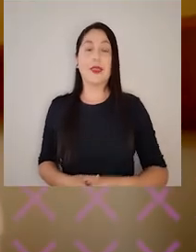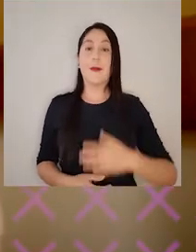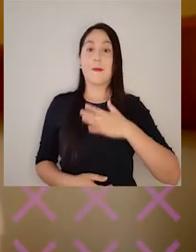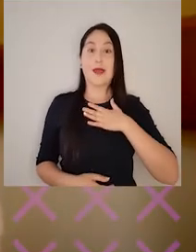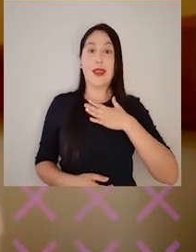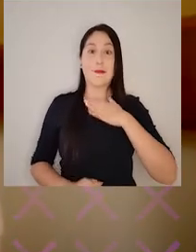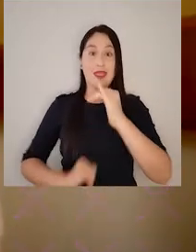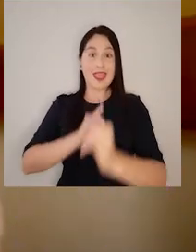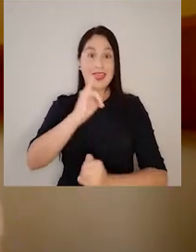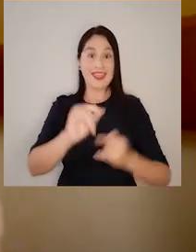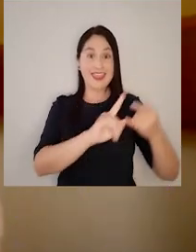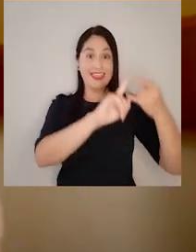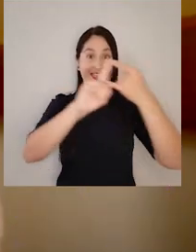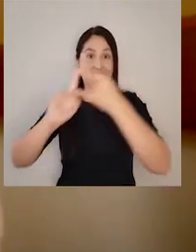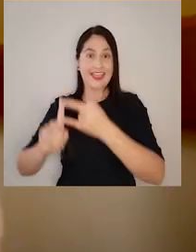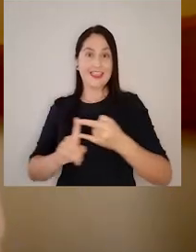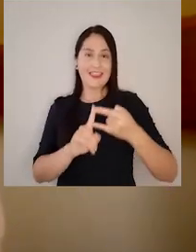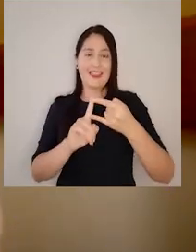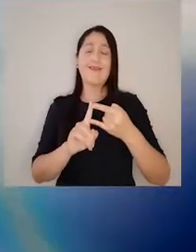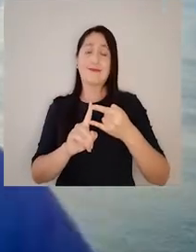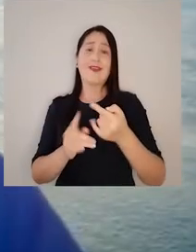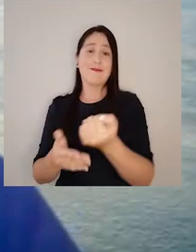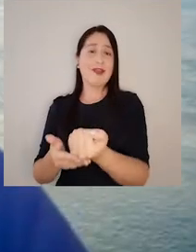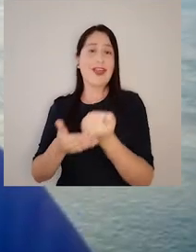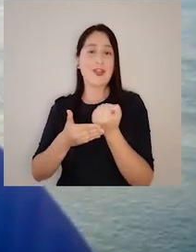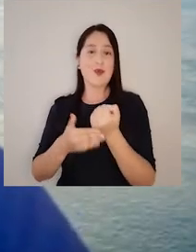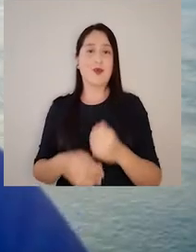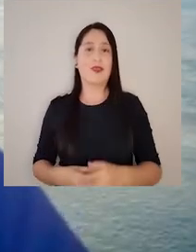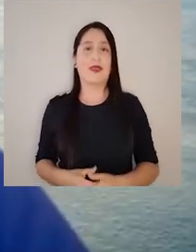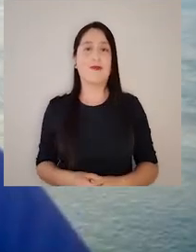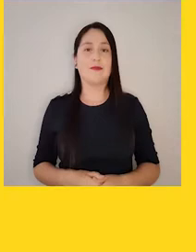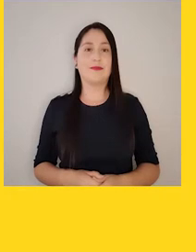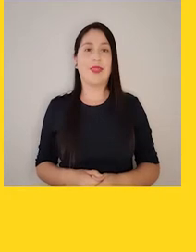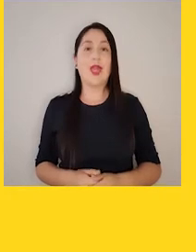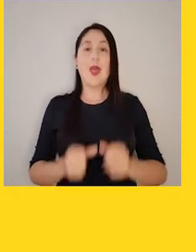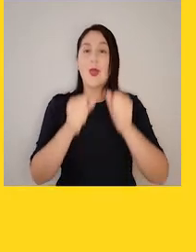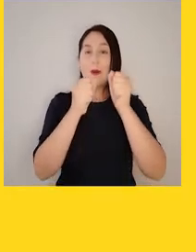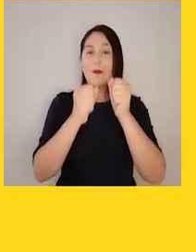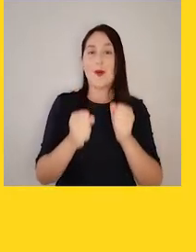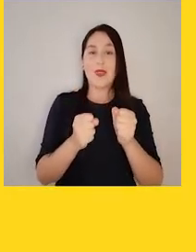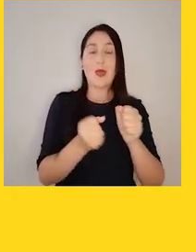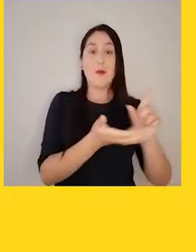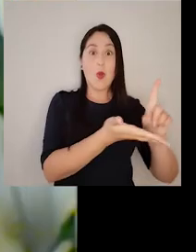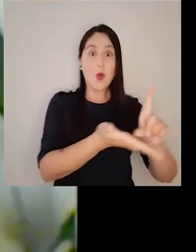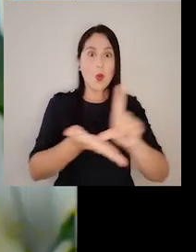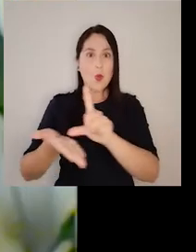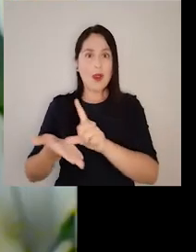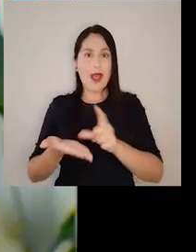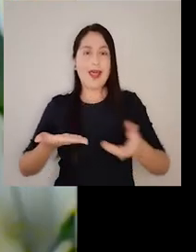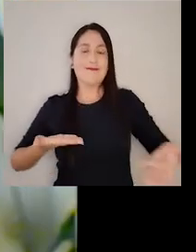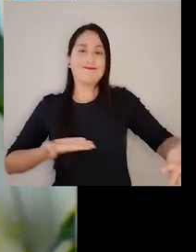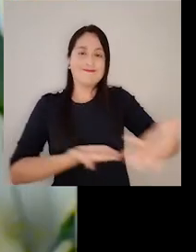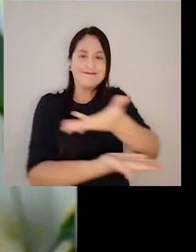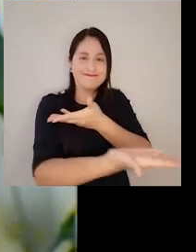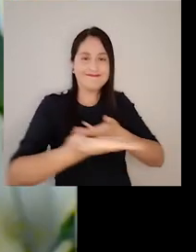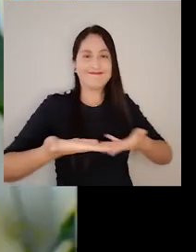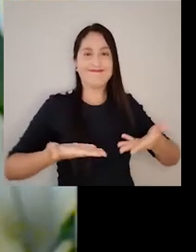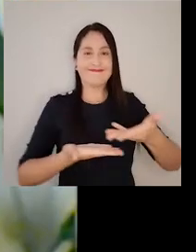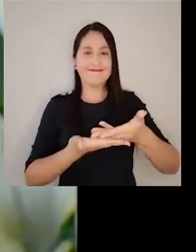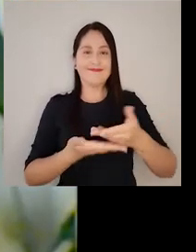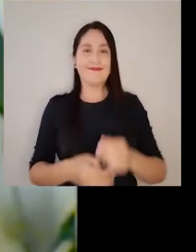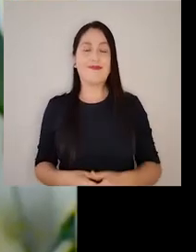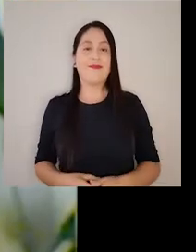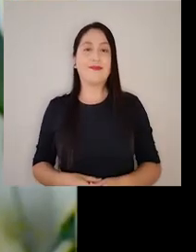mí que sea online, la verdad que es un atributo. Podemos interactuar desde distintas ciudades, de distintos lugares. Valoro mucho que